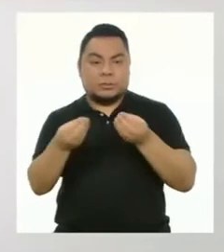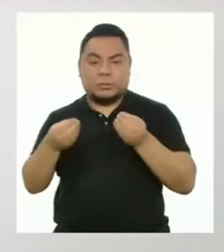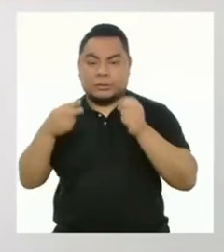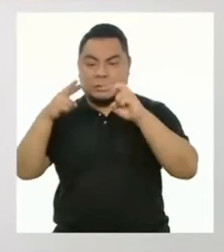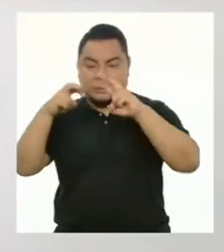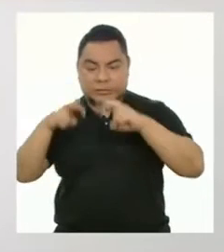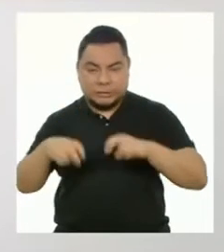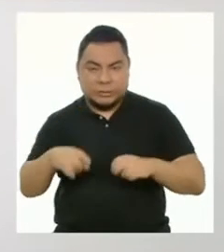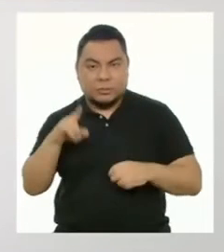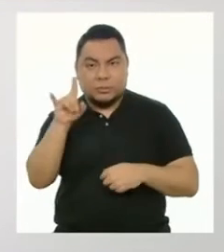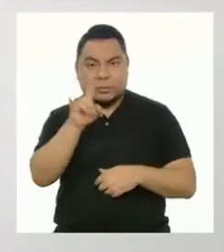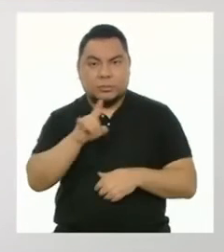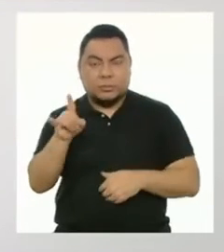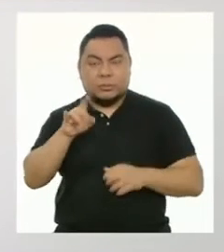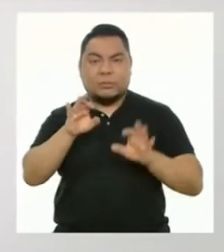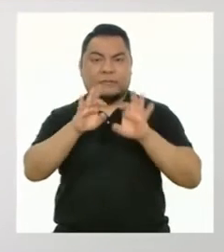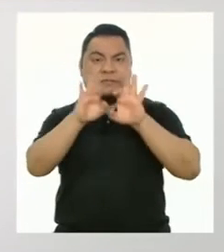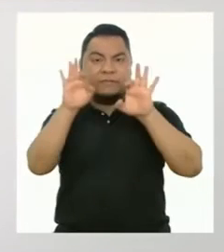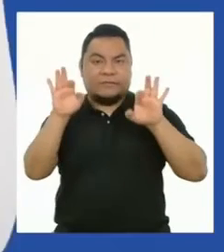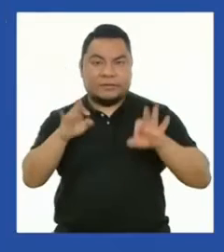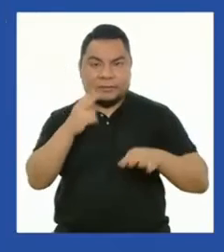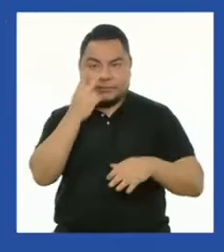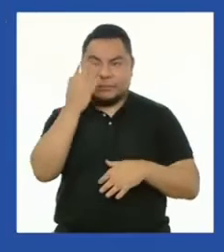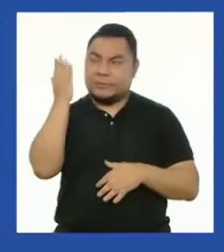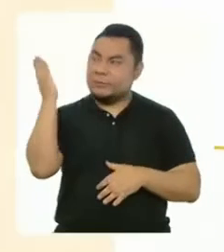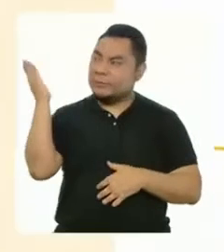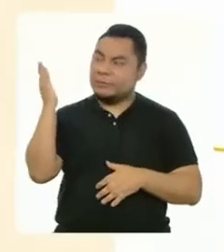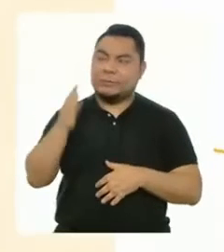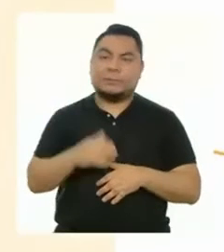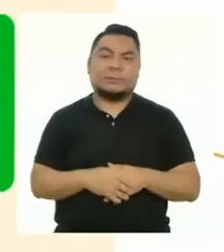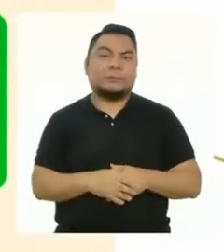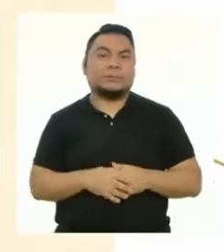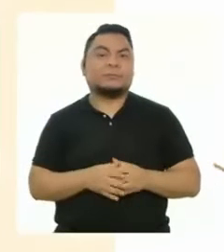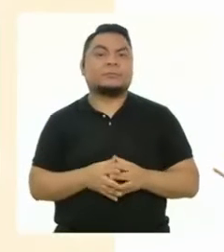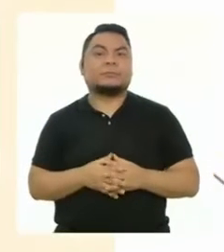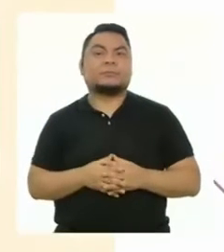revisaremos usando una ficha como esta.